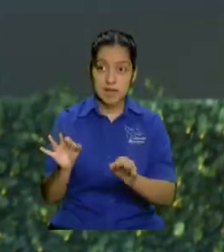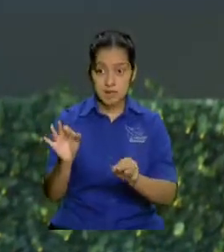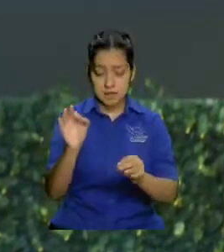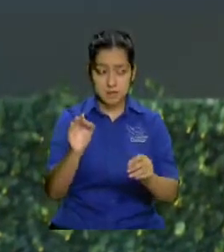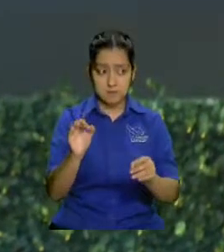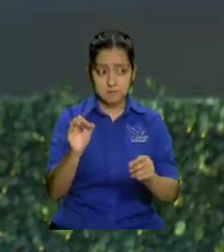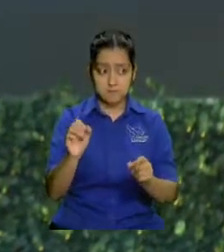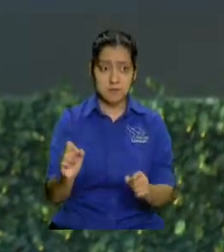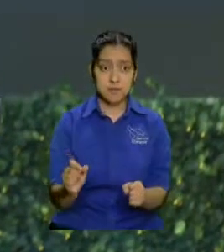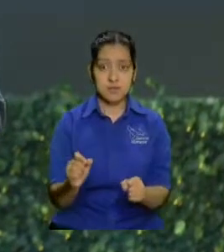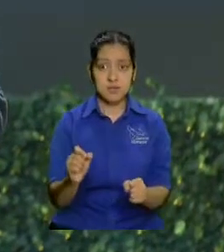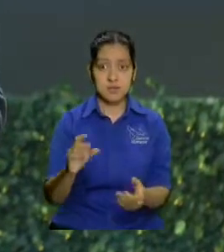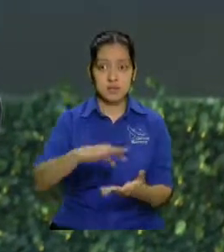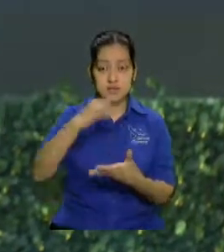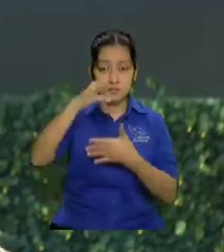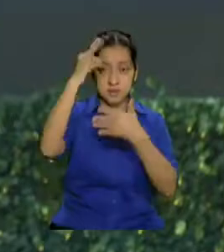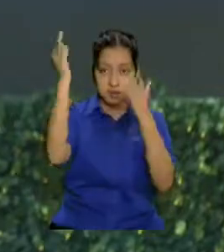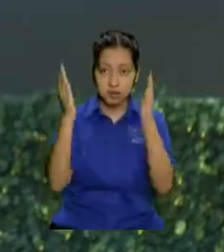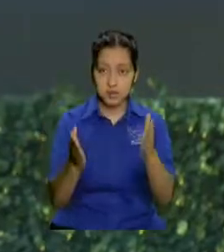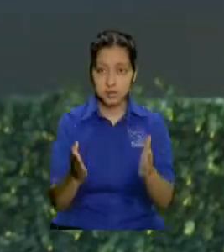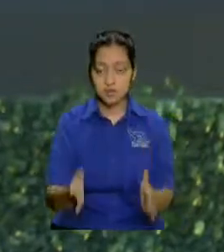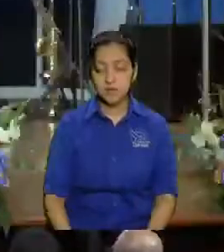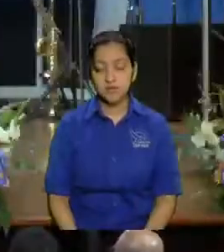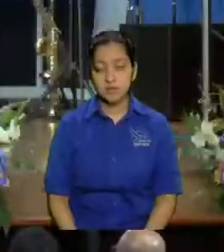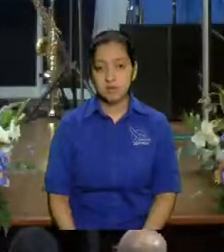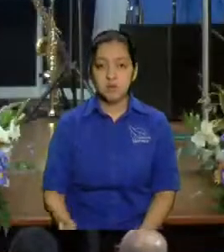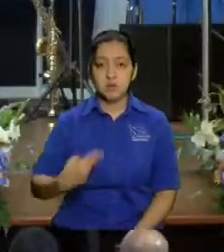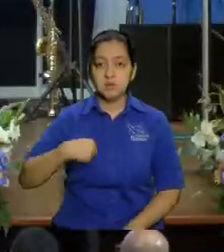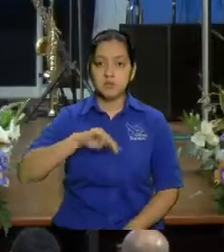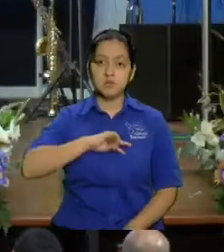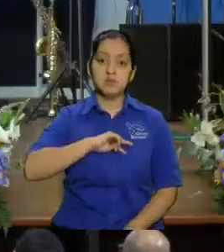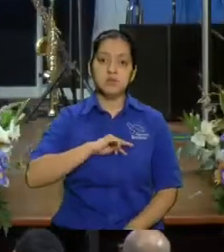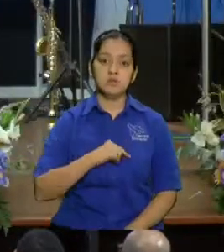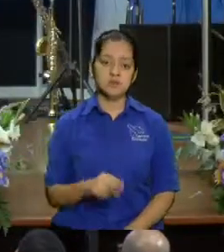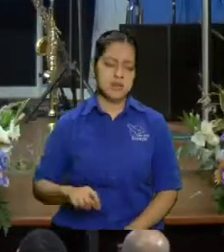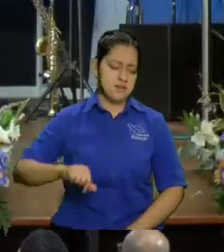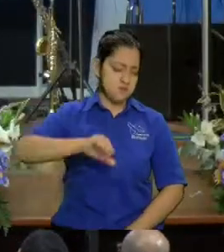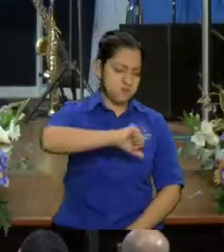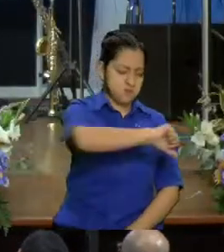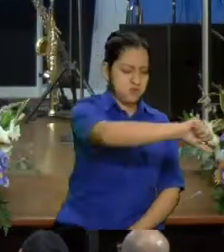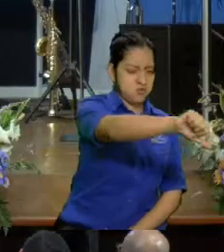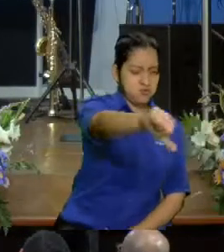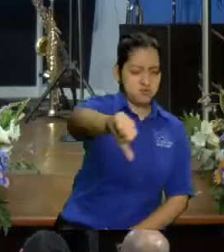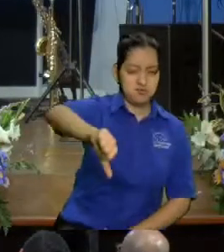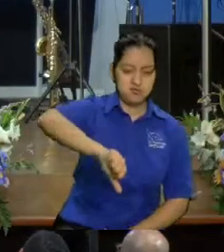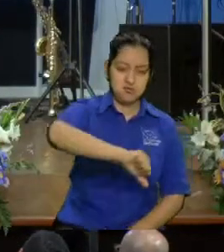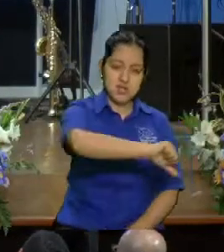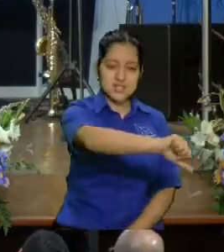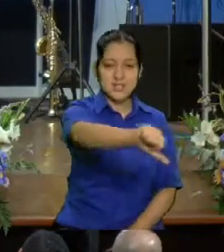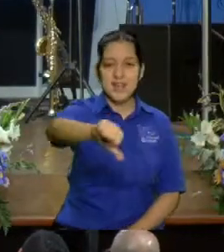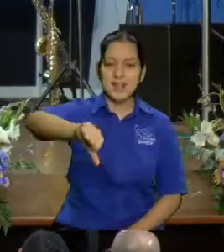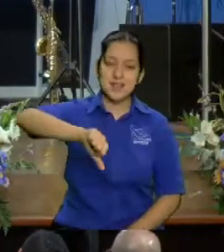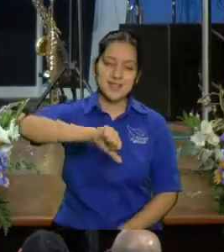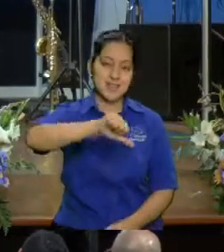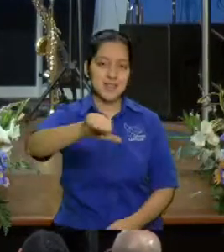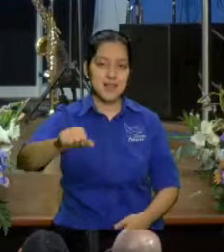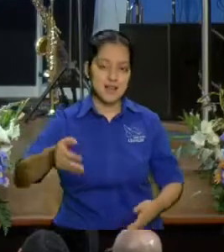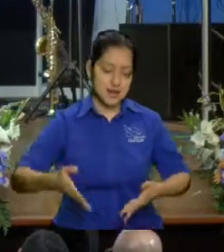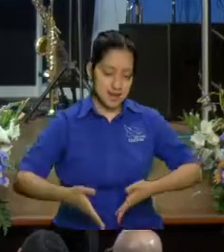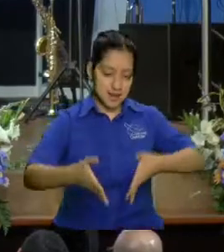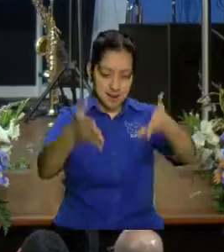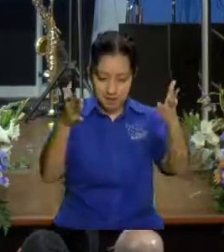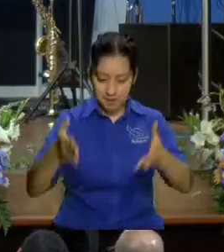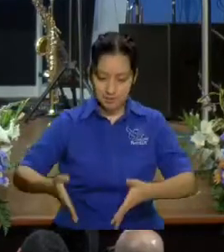y por eso salimos y nosotros llenamos de aceite el asfalto los hermanos